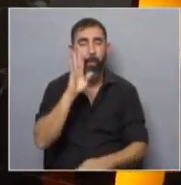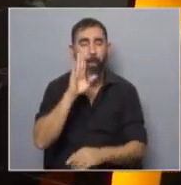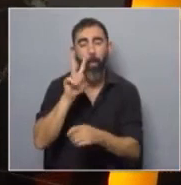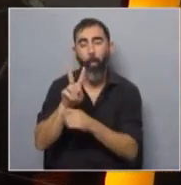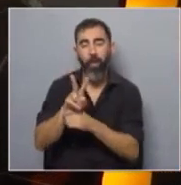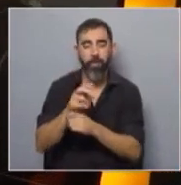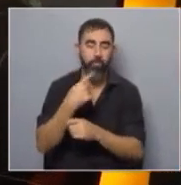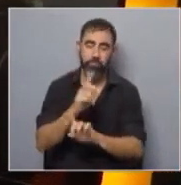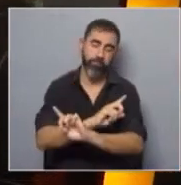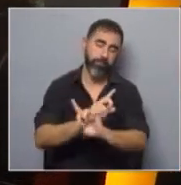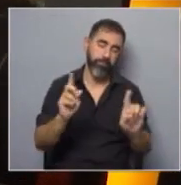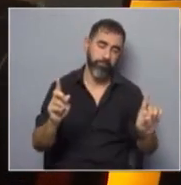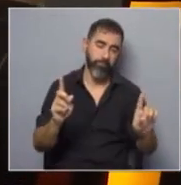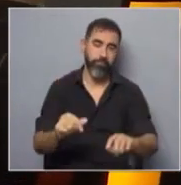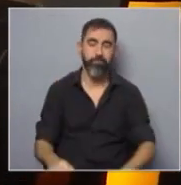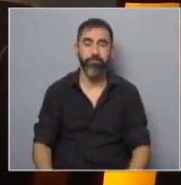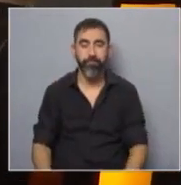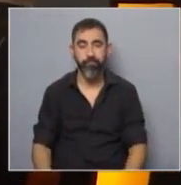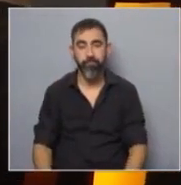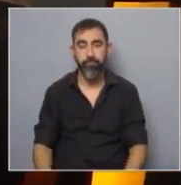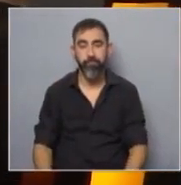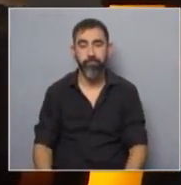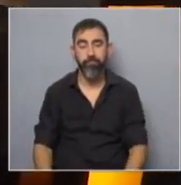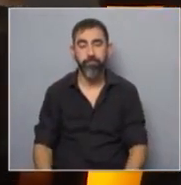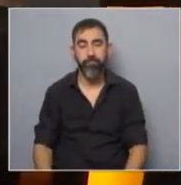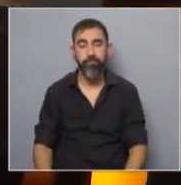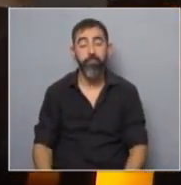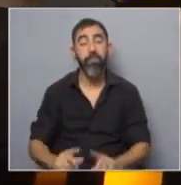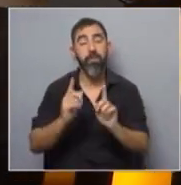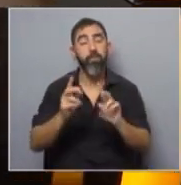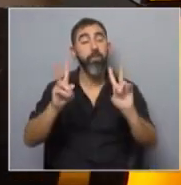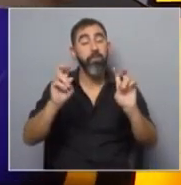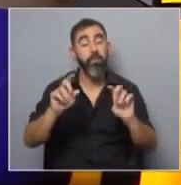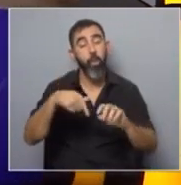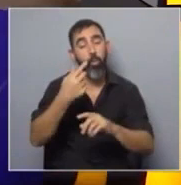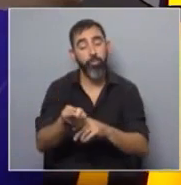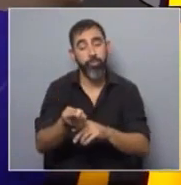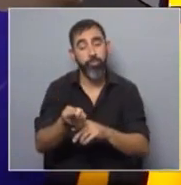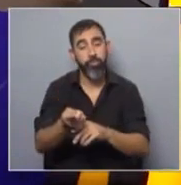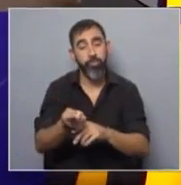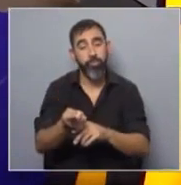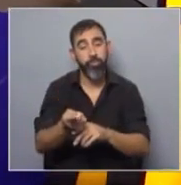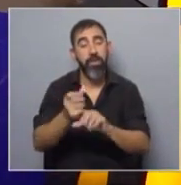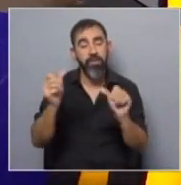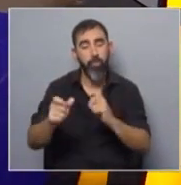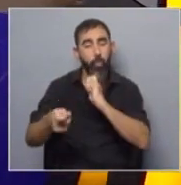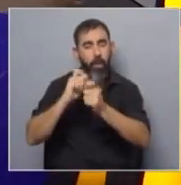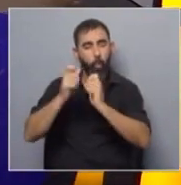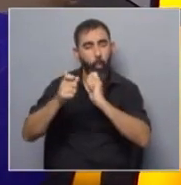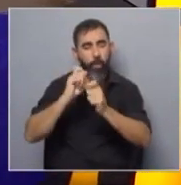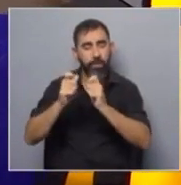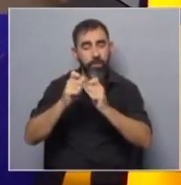no funciona. Ese es un punto importante. Después hay otro punto, es que cuando nosotros hicimos una encuesta de